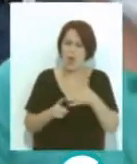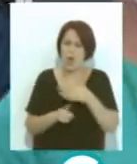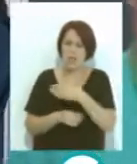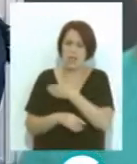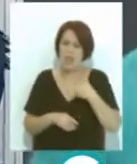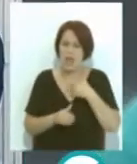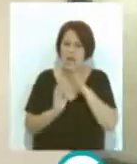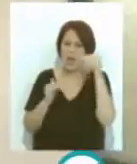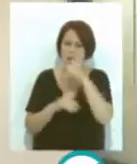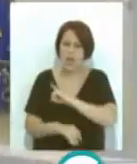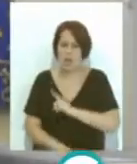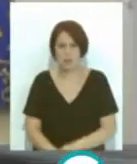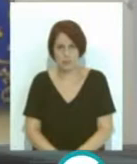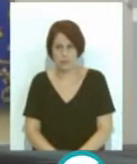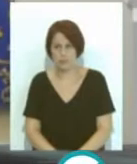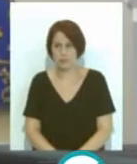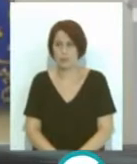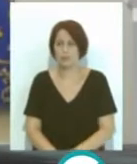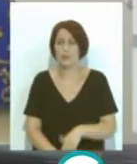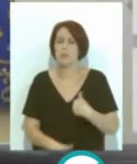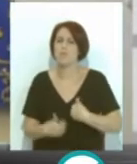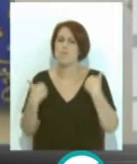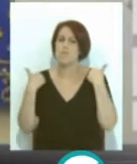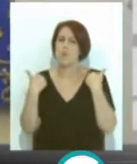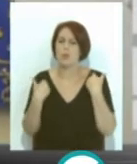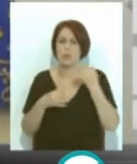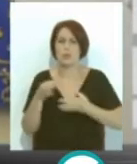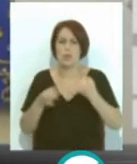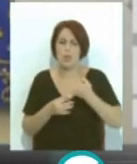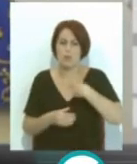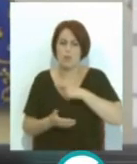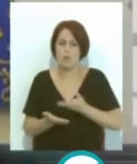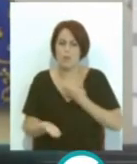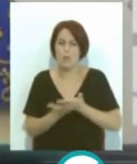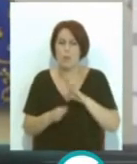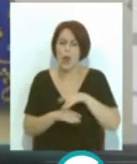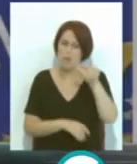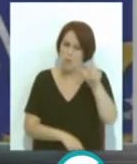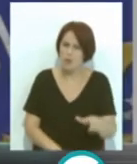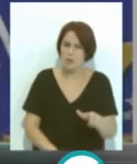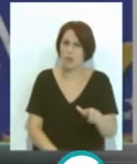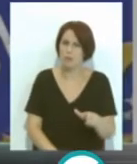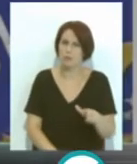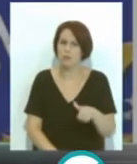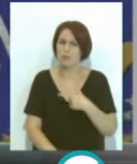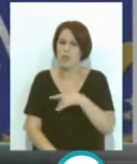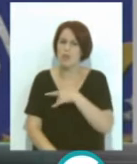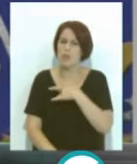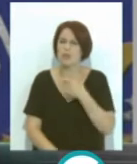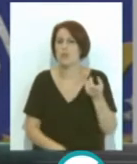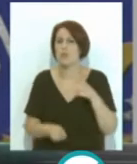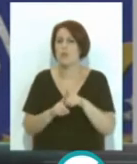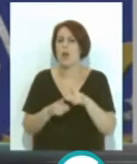atendido Toda la carga y el peso de la justicia es lo que pedimos para estas personas que no tienen tolerancia